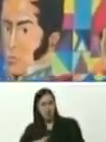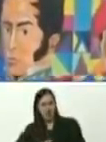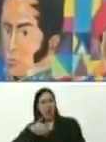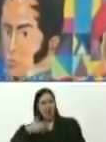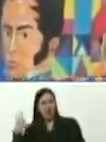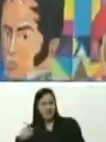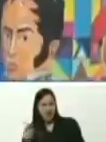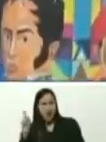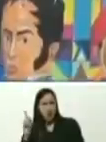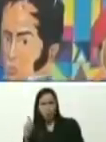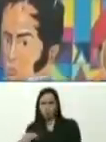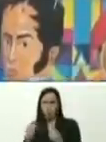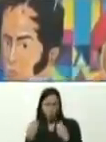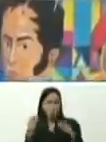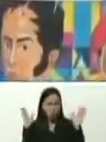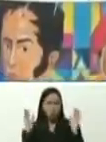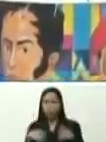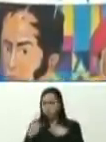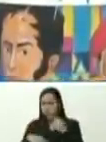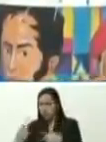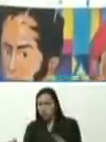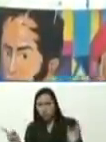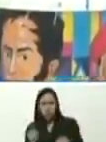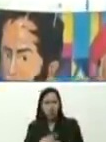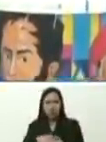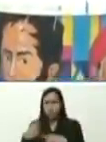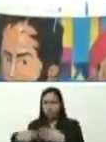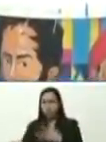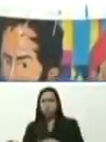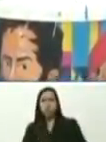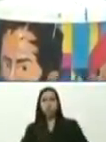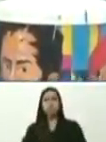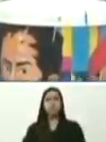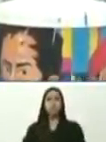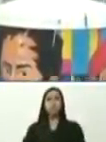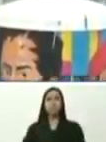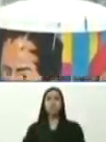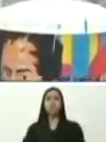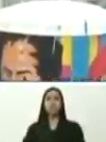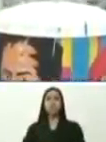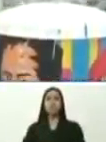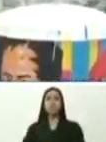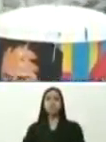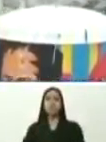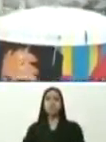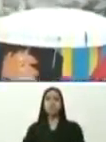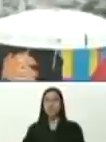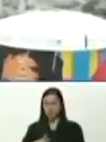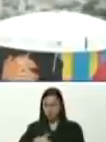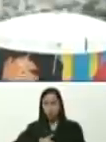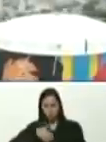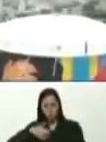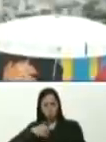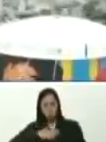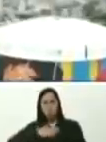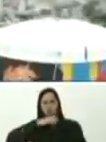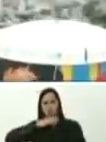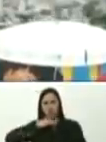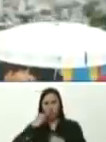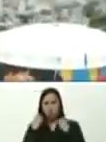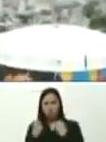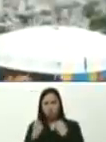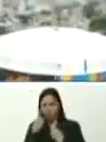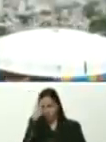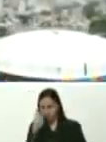una rabieta, que paso bastante, todos los días, a toda hora, a todo horario, puedo pasar una rabieta, y